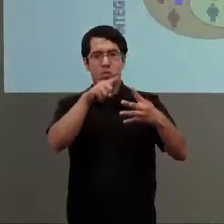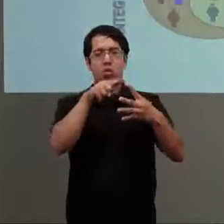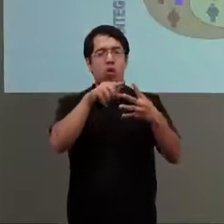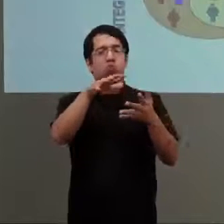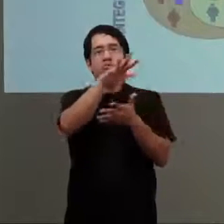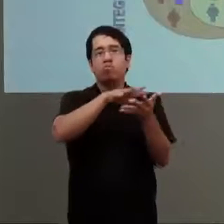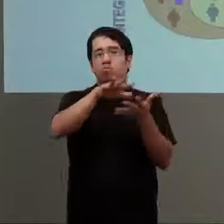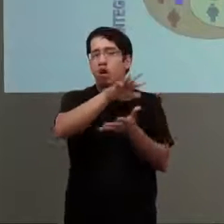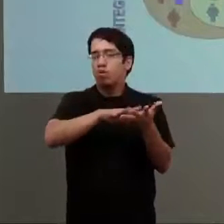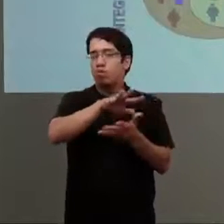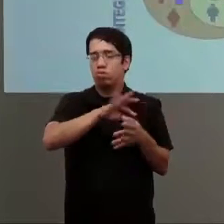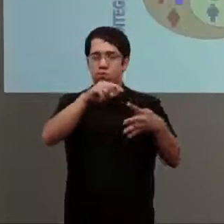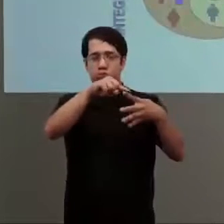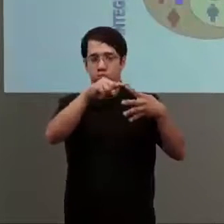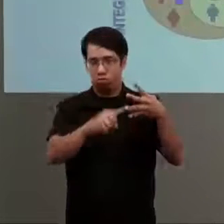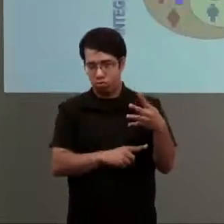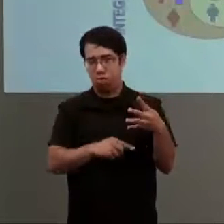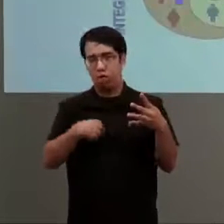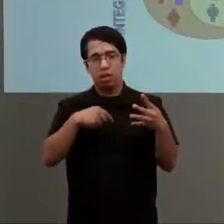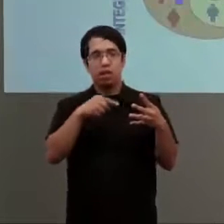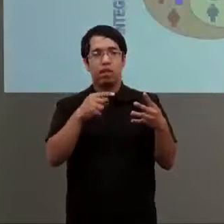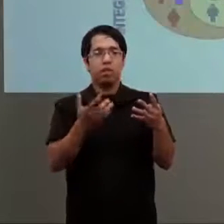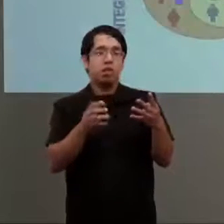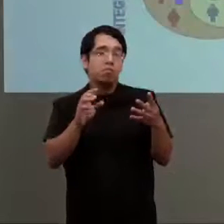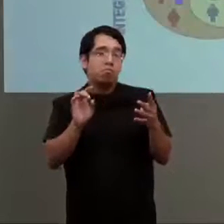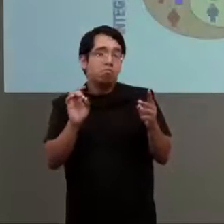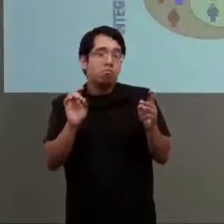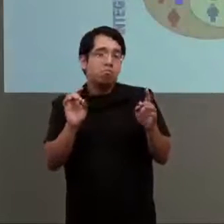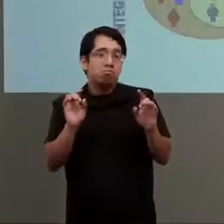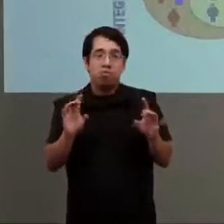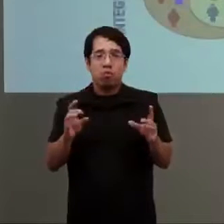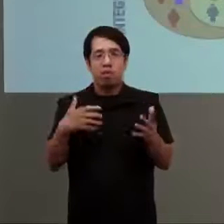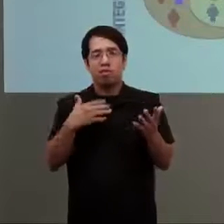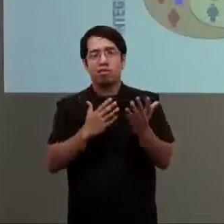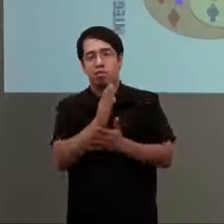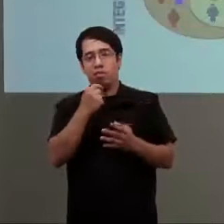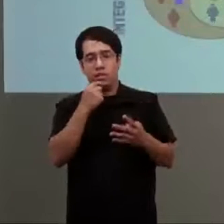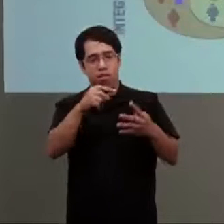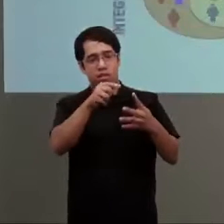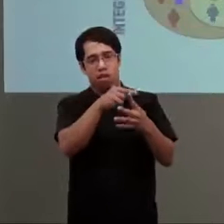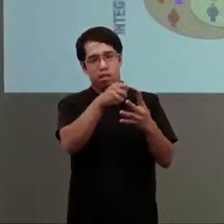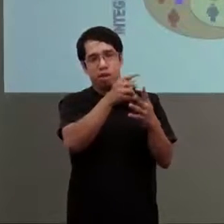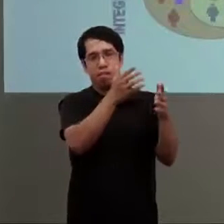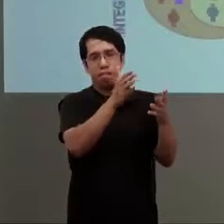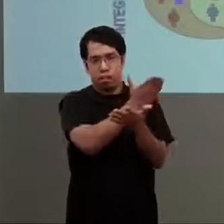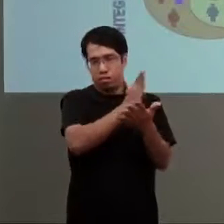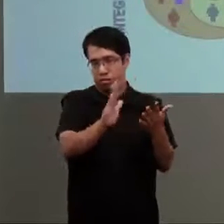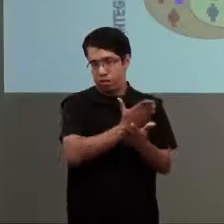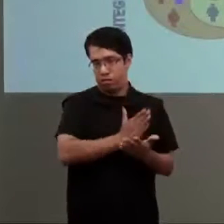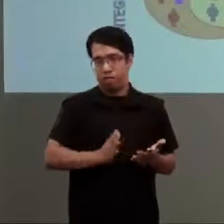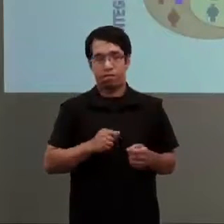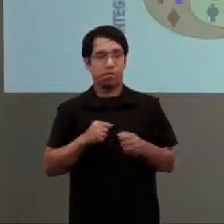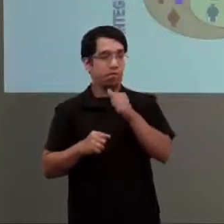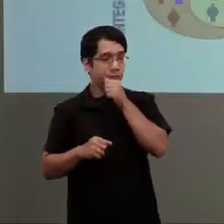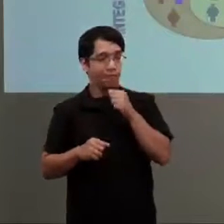situaciones que se pueden dar, y que por lo general, según la teoría, serán de manera separada. Lo que nosotros podemos